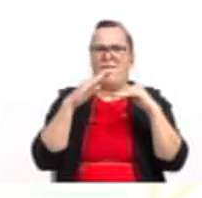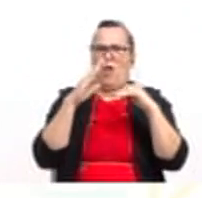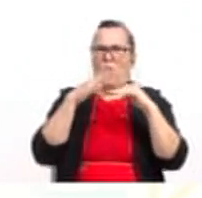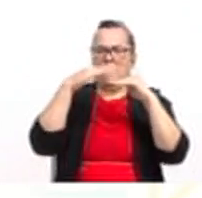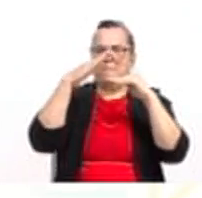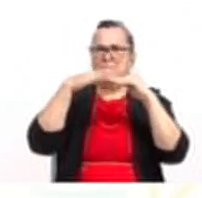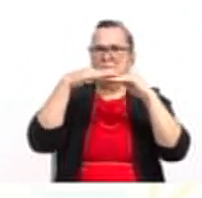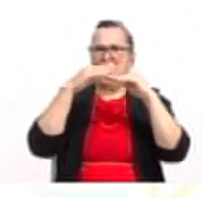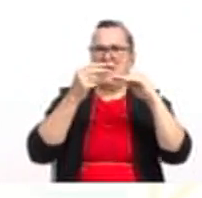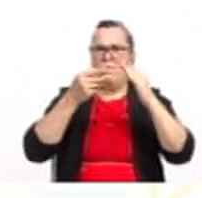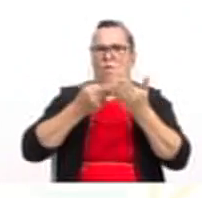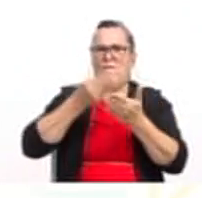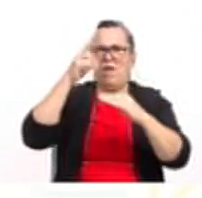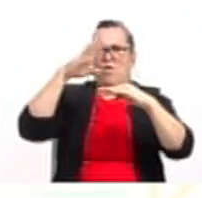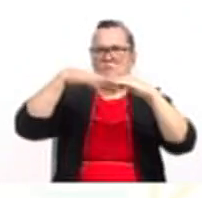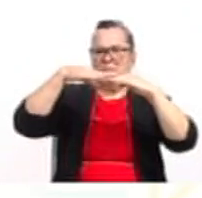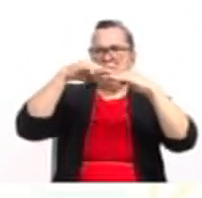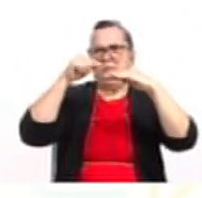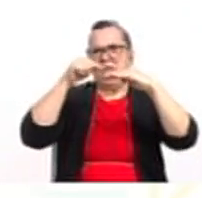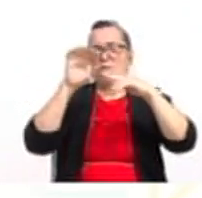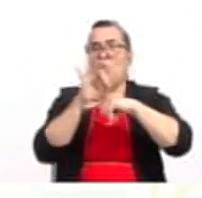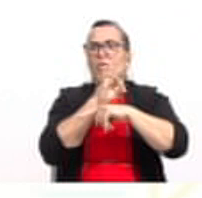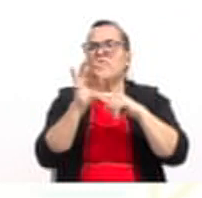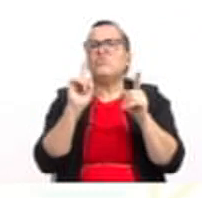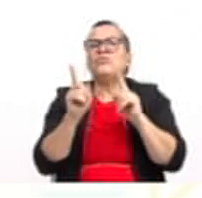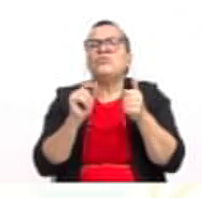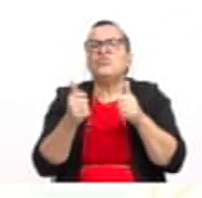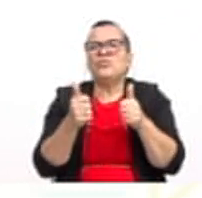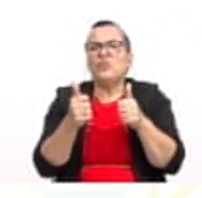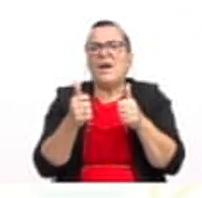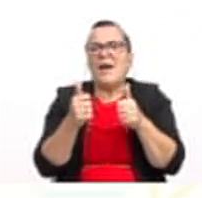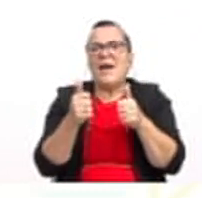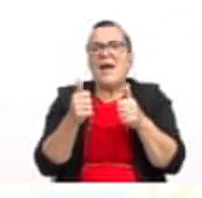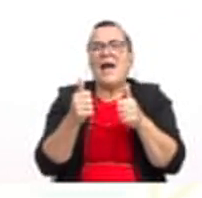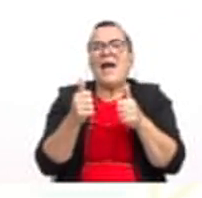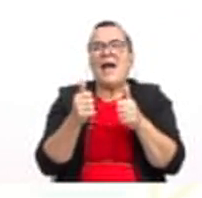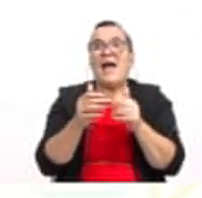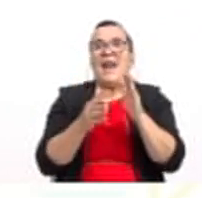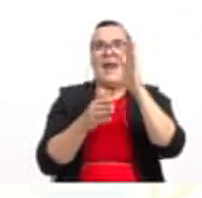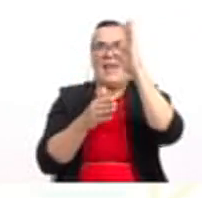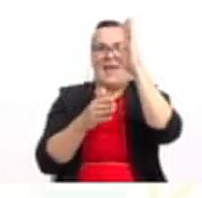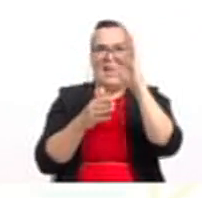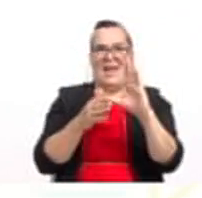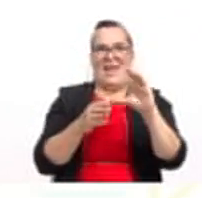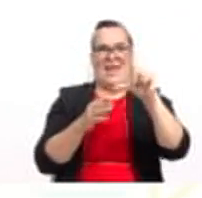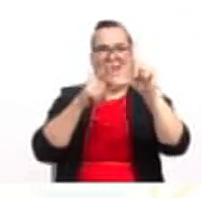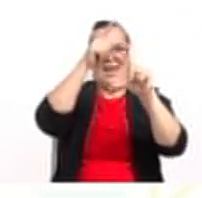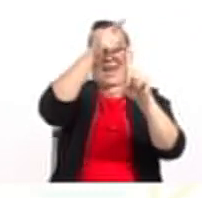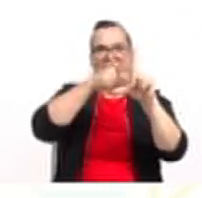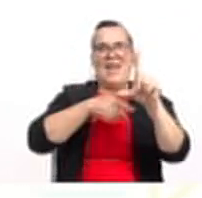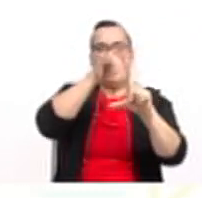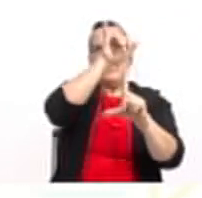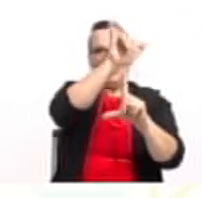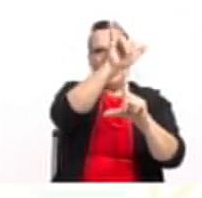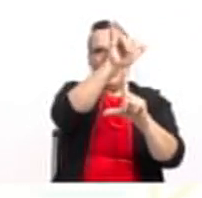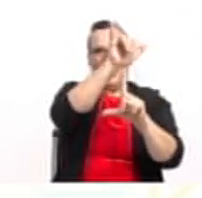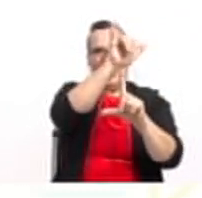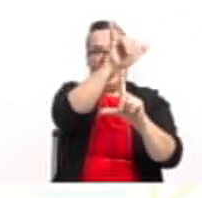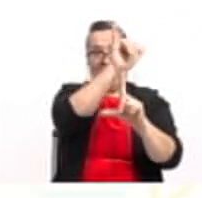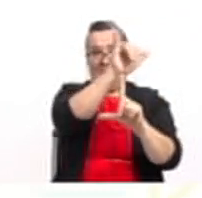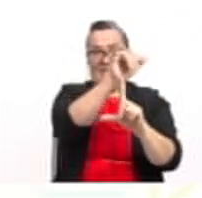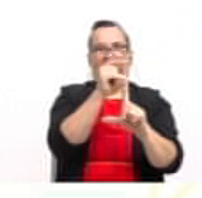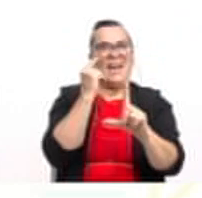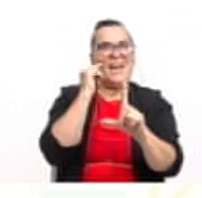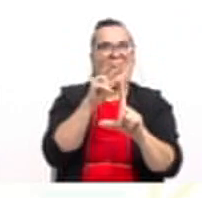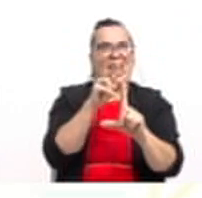observaba el valor mínimo? El valor mínimo de una función se observa en el eje de las ordenadas, es decir, en el eje Y. Repito porque